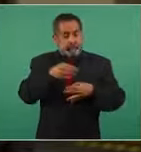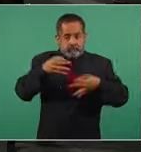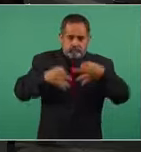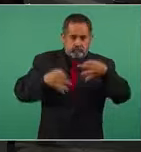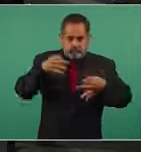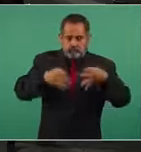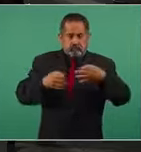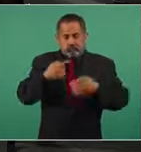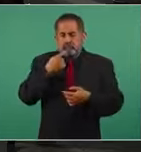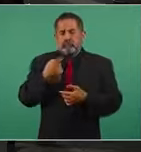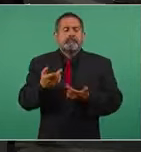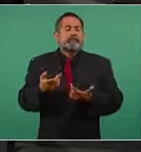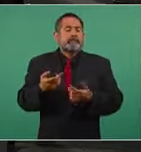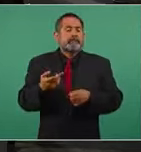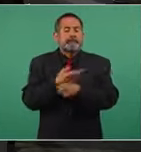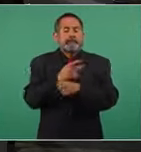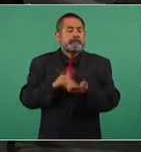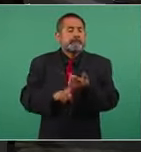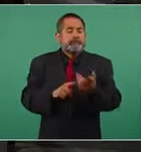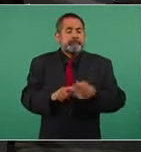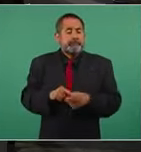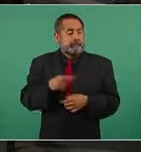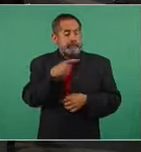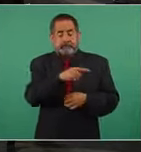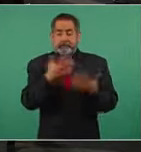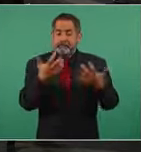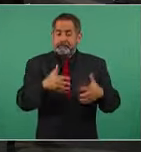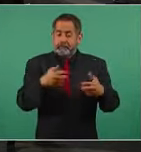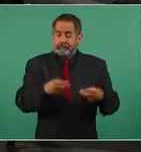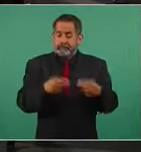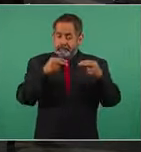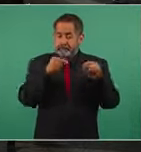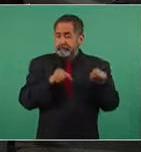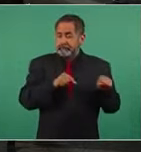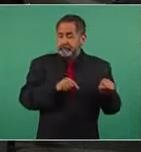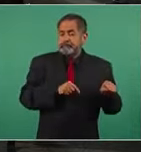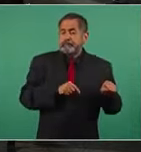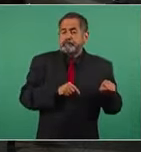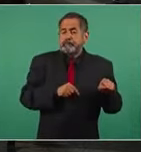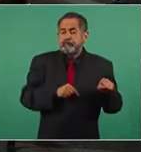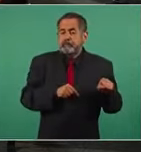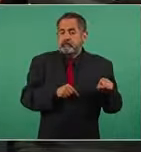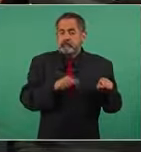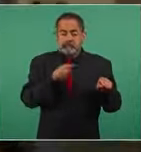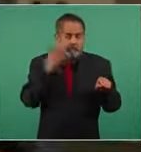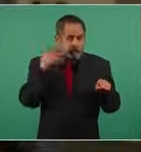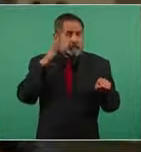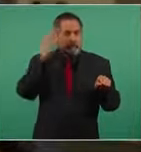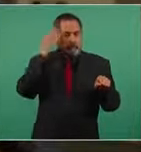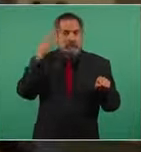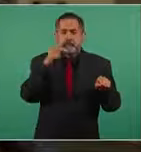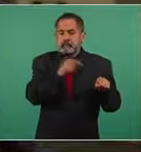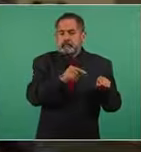juicio pero referente a la empresa que estaba en ese entonces